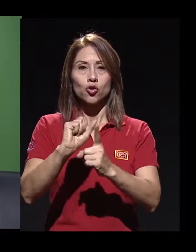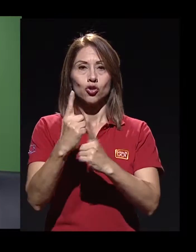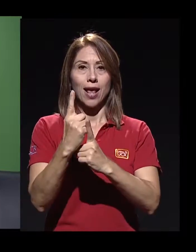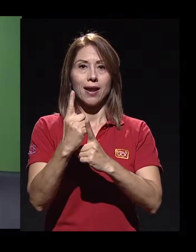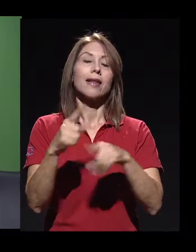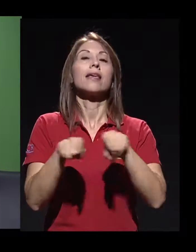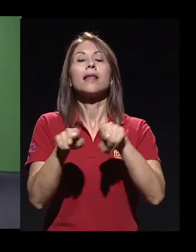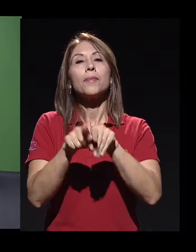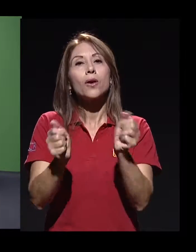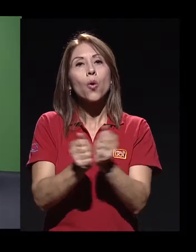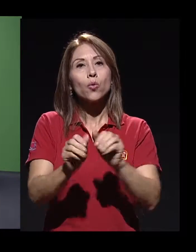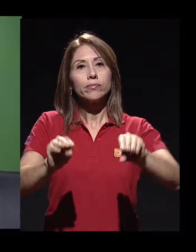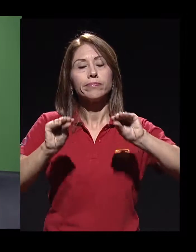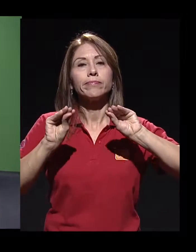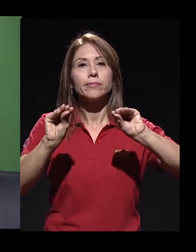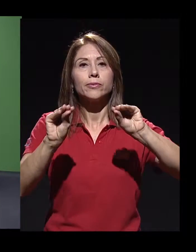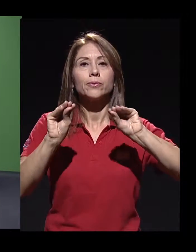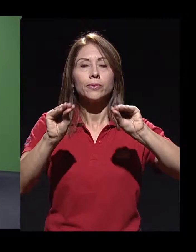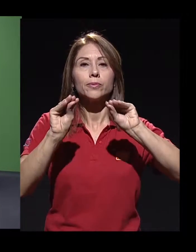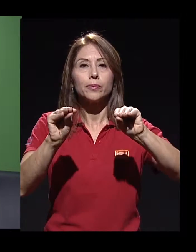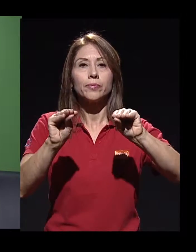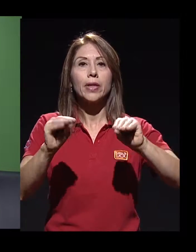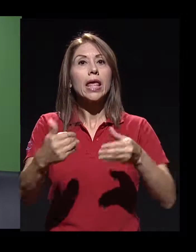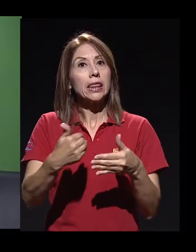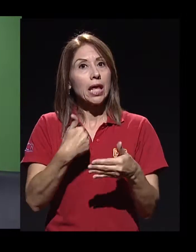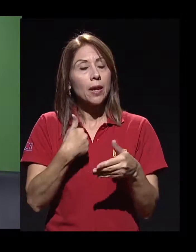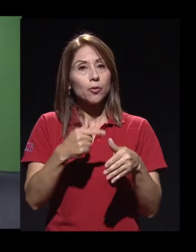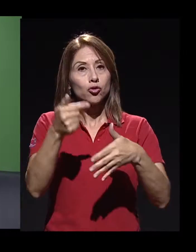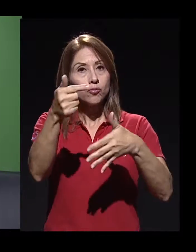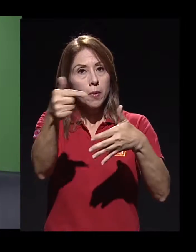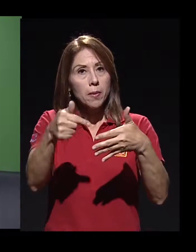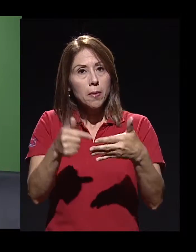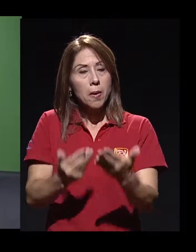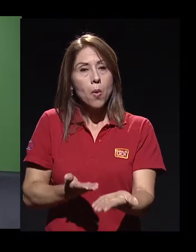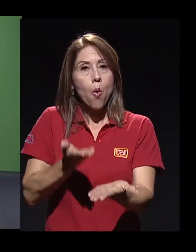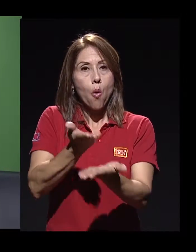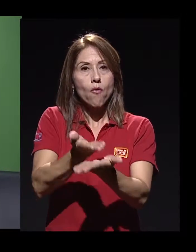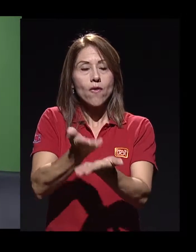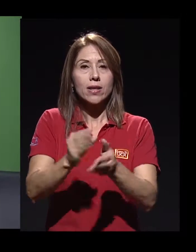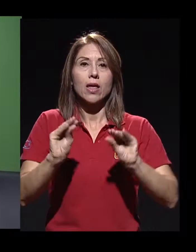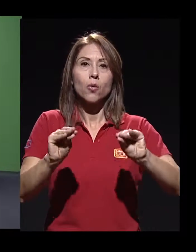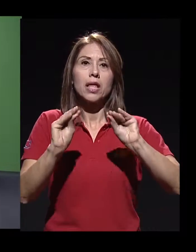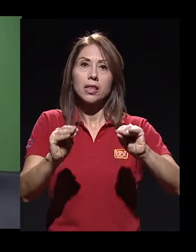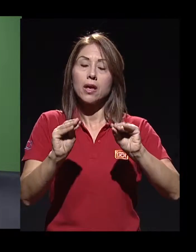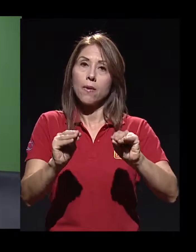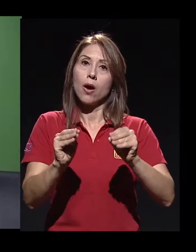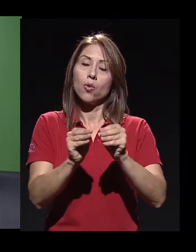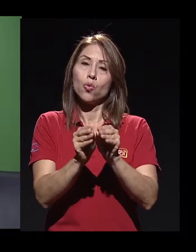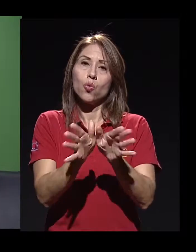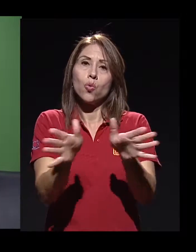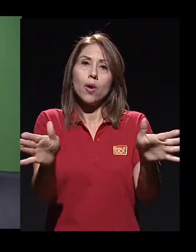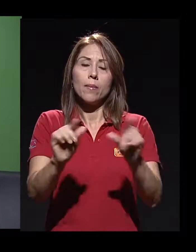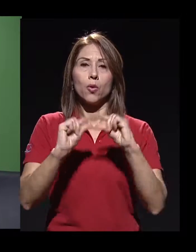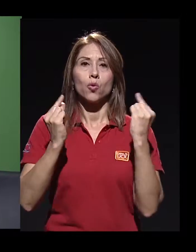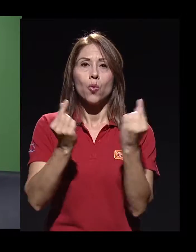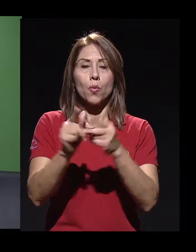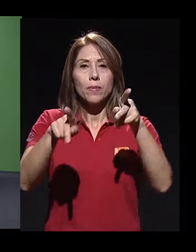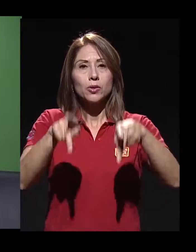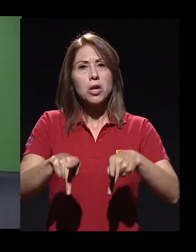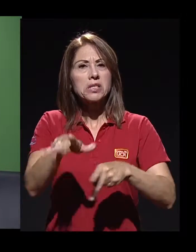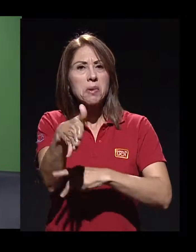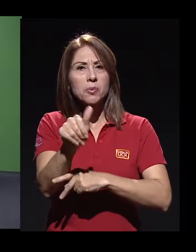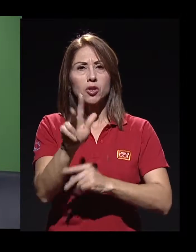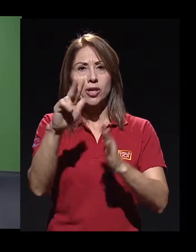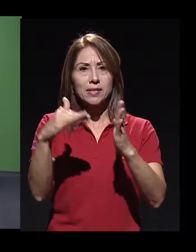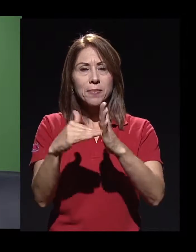este caso la docencia, ¿verdad? Tenemos una oferta educativa bastante amplia para un grupo aproximadamente de 3.000 estudiantes